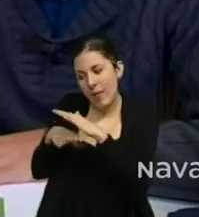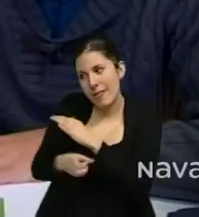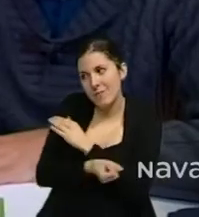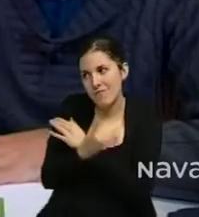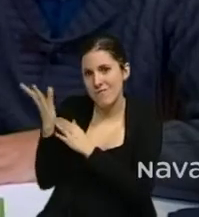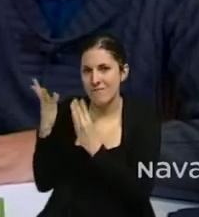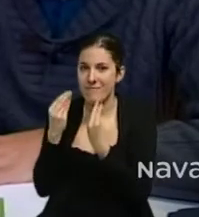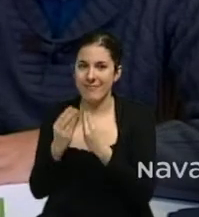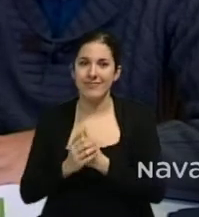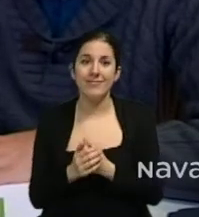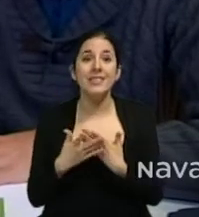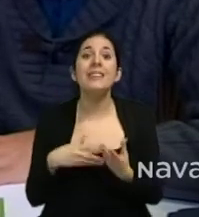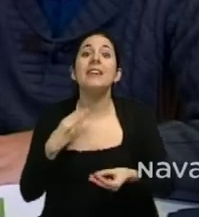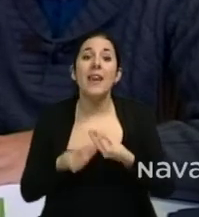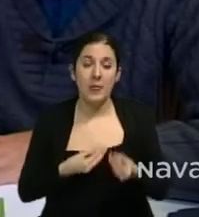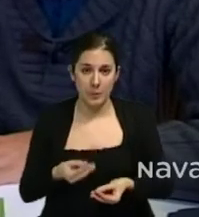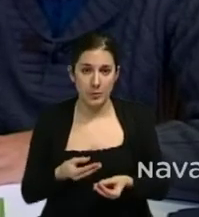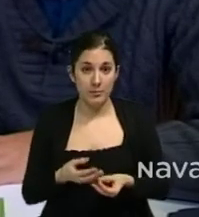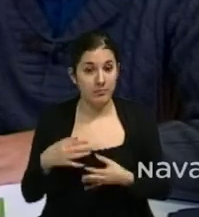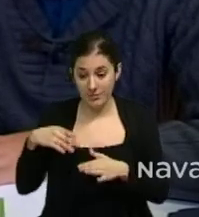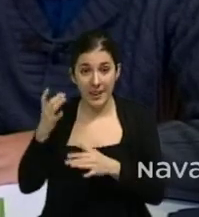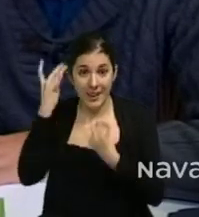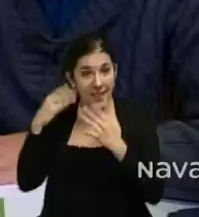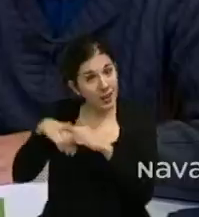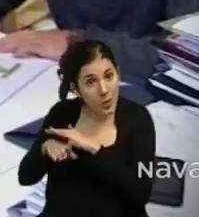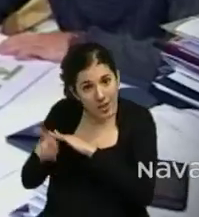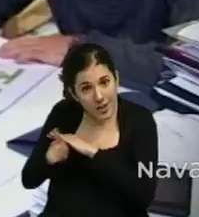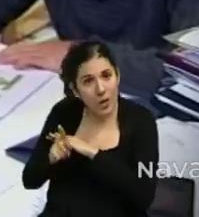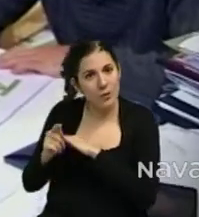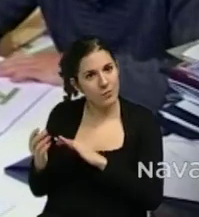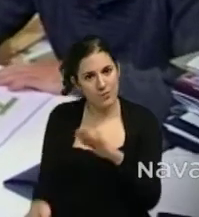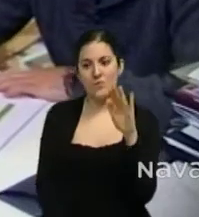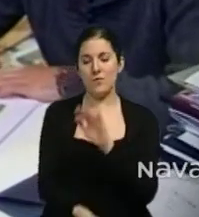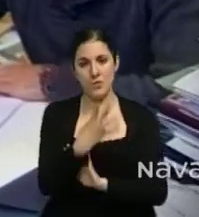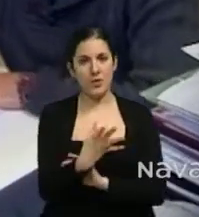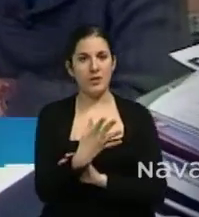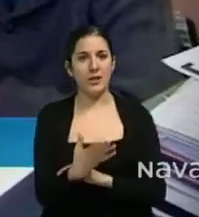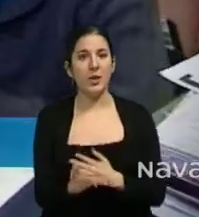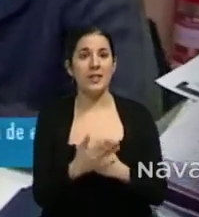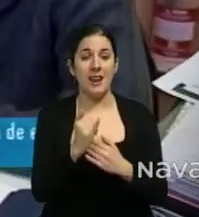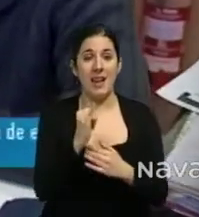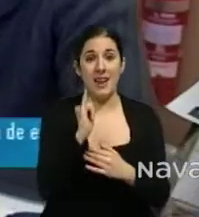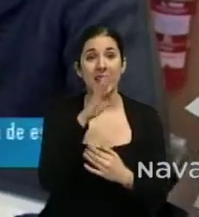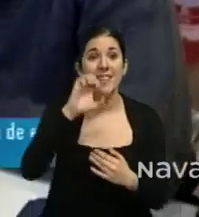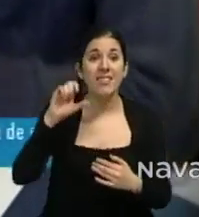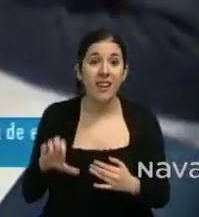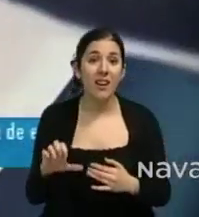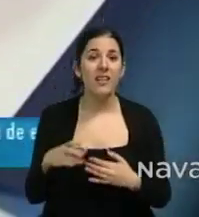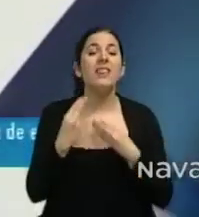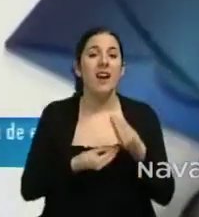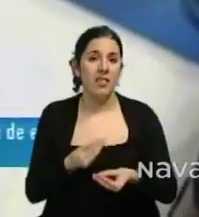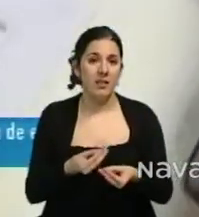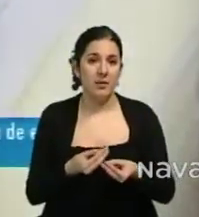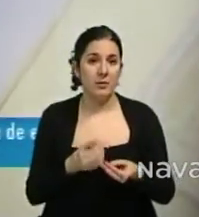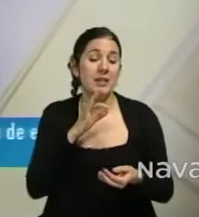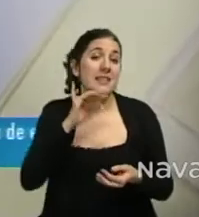Entonces, ¿qué ocurre? Pues que esas ideas, en vez de quedarse ahí, pues lo que hace AGE, Asociación de Jóvenes Empresarios de Navarra, lo que hace es una selección de